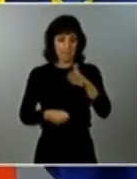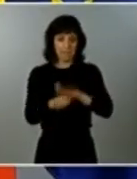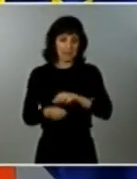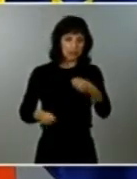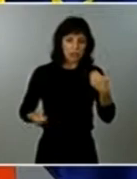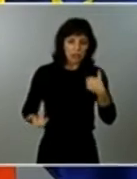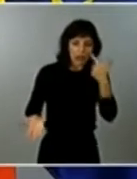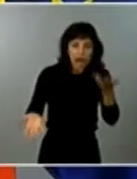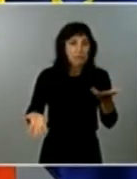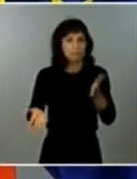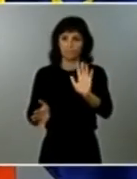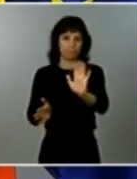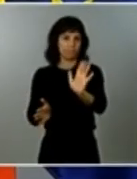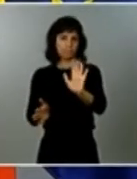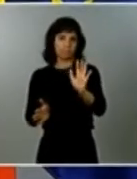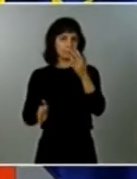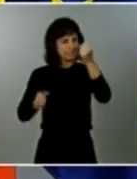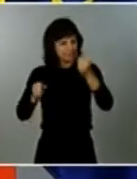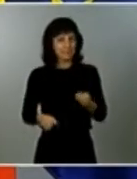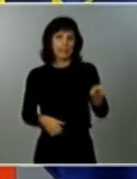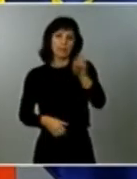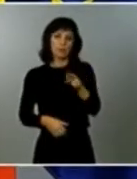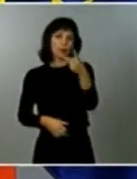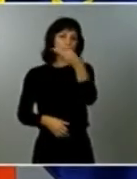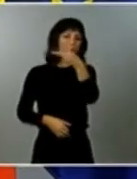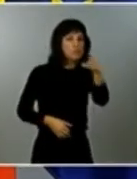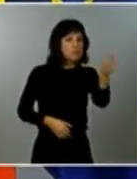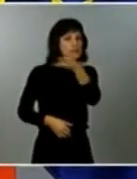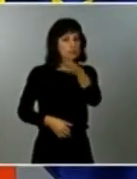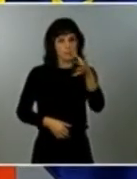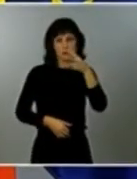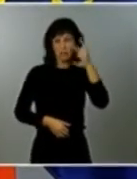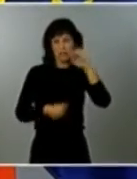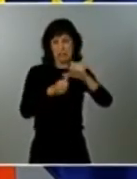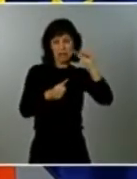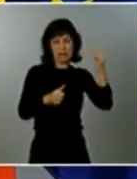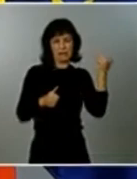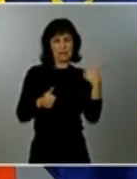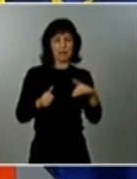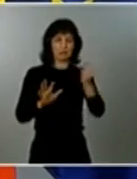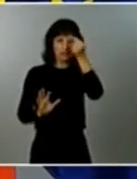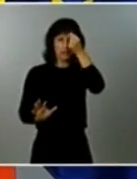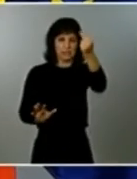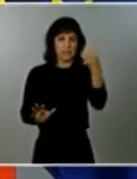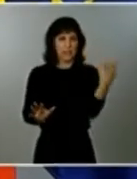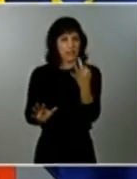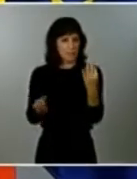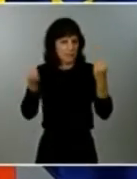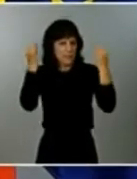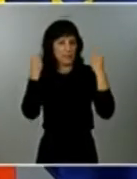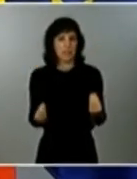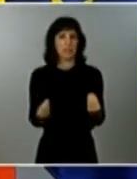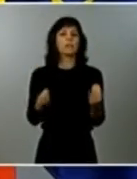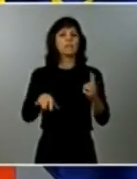desde el 9 de noviembre para mantener o levantar esta norma. Según ha explicado en la reunión, algunos consejeros de salud han